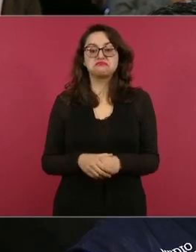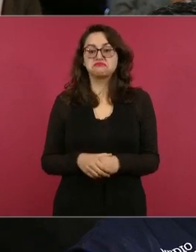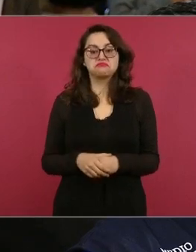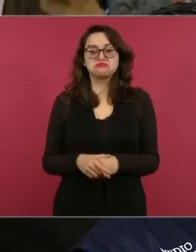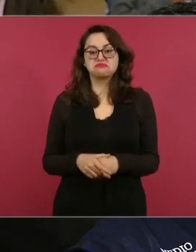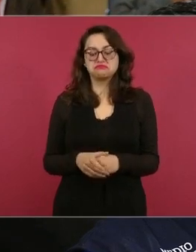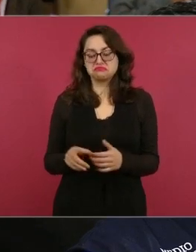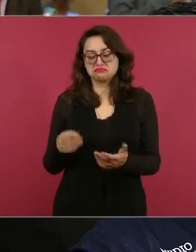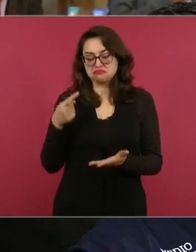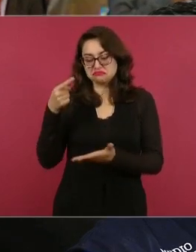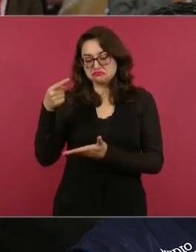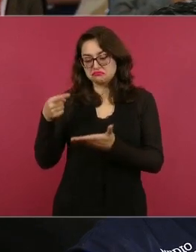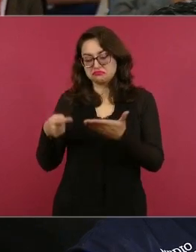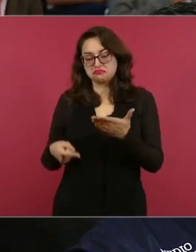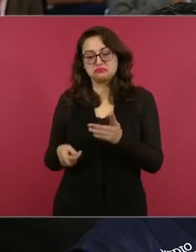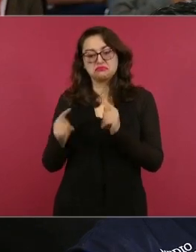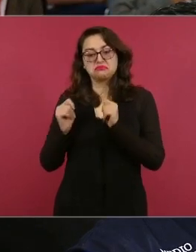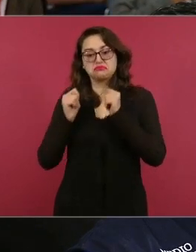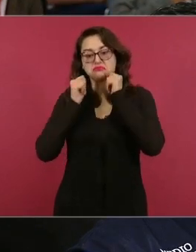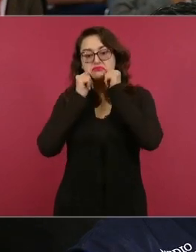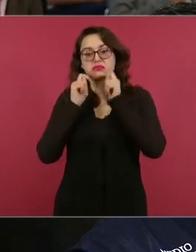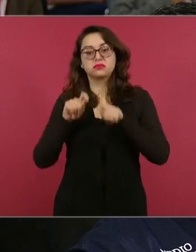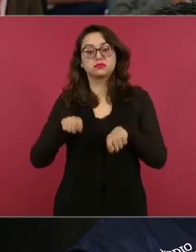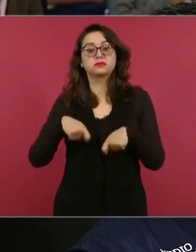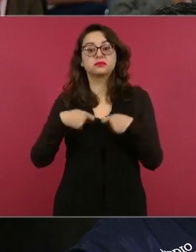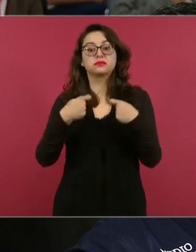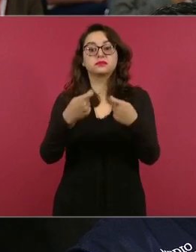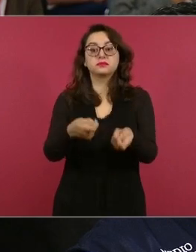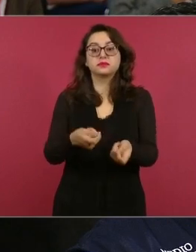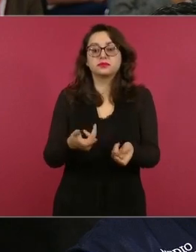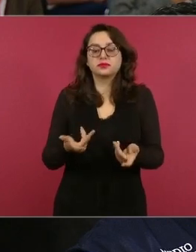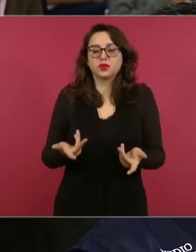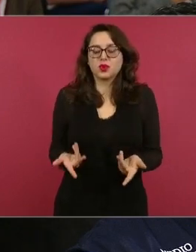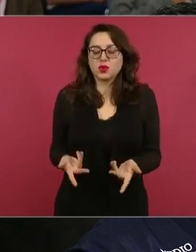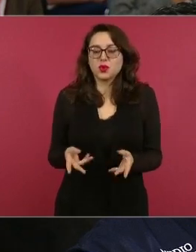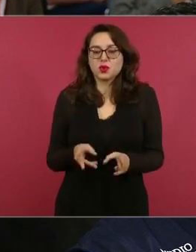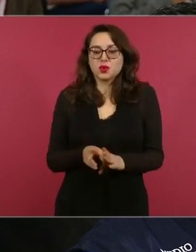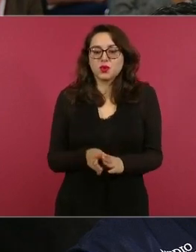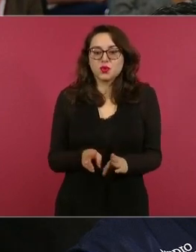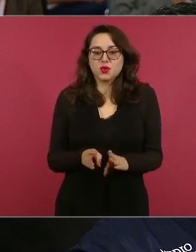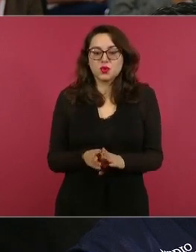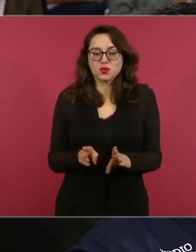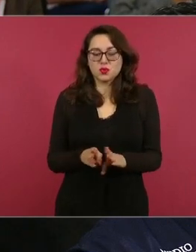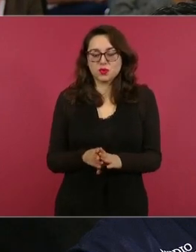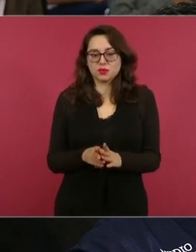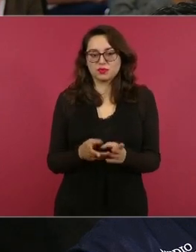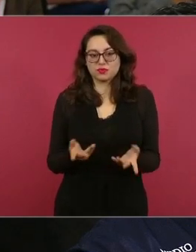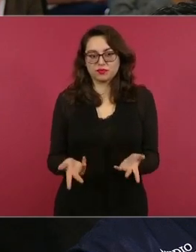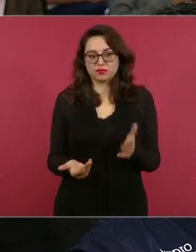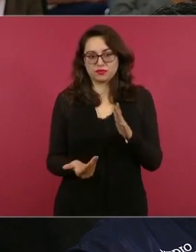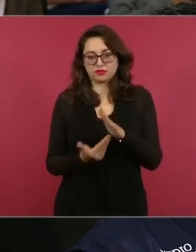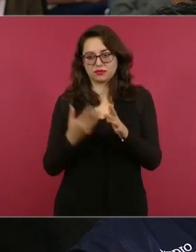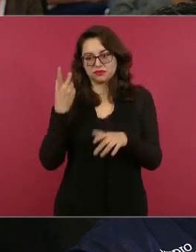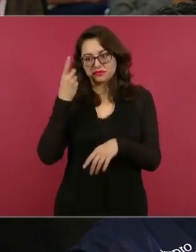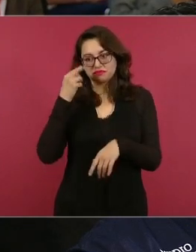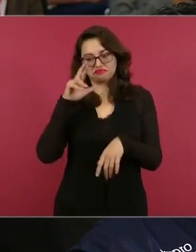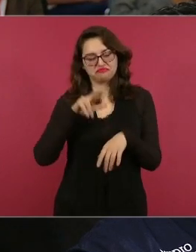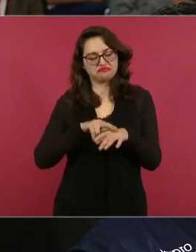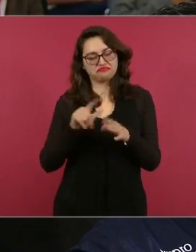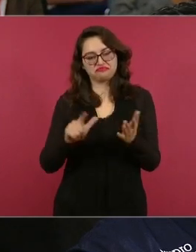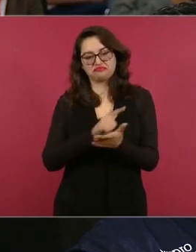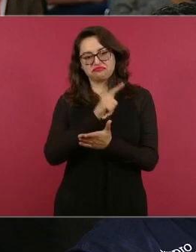de nota ahora ya caduca ese 20 de octubre de 2020 y acreditó esa mesa directiva ilegal